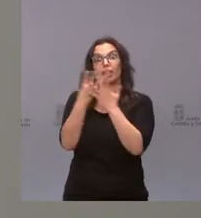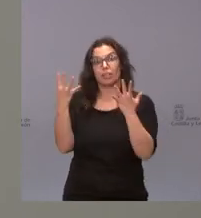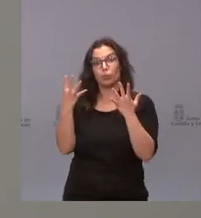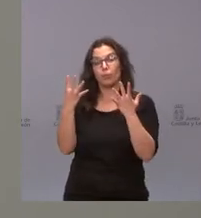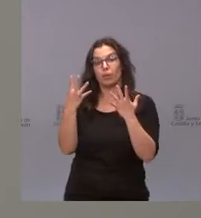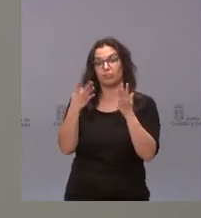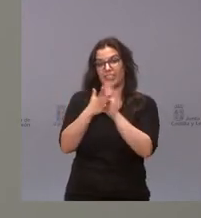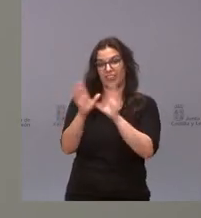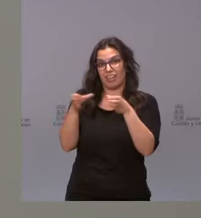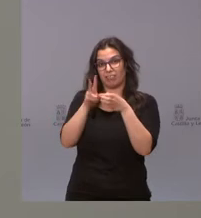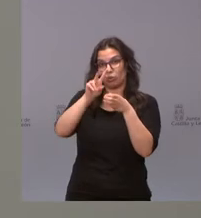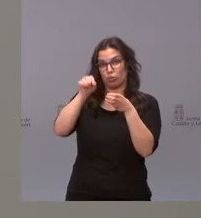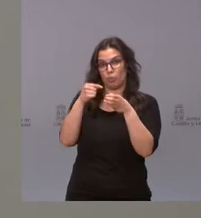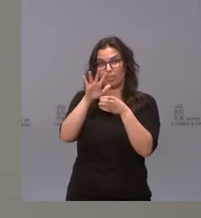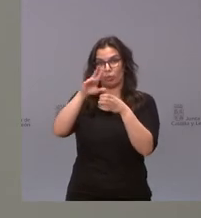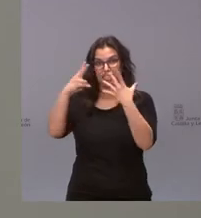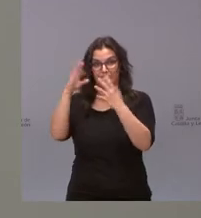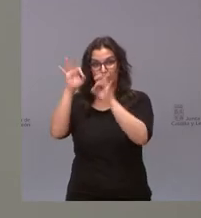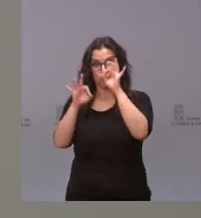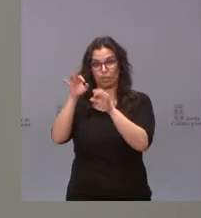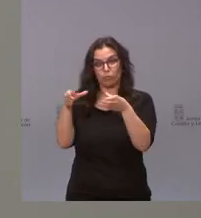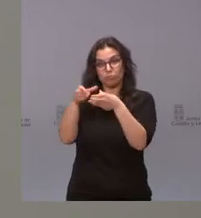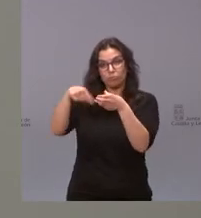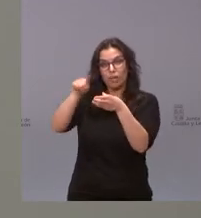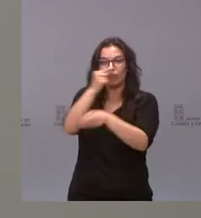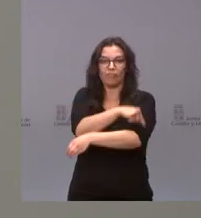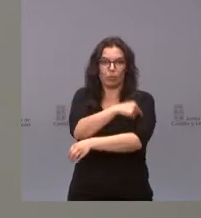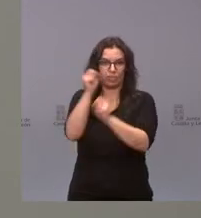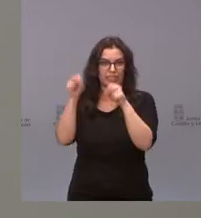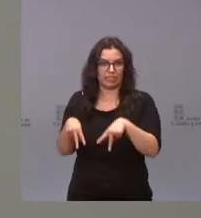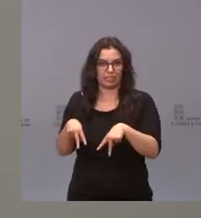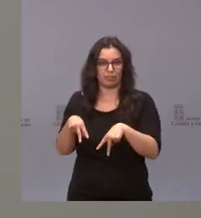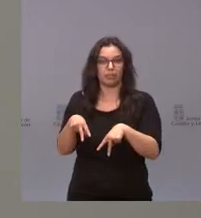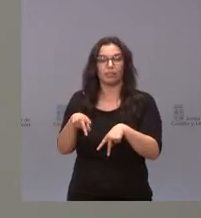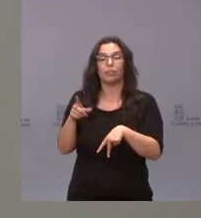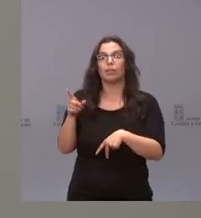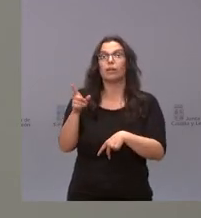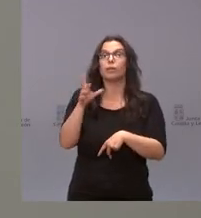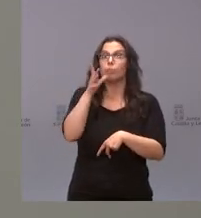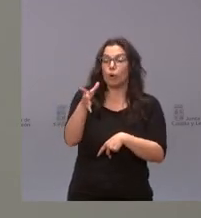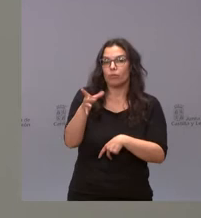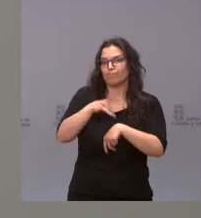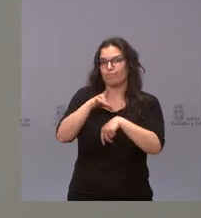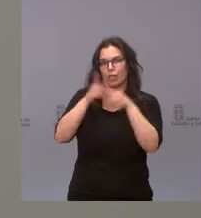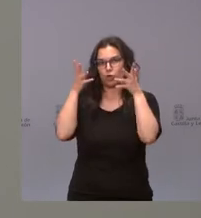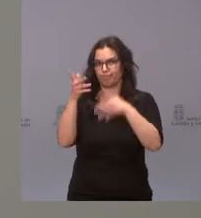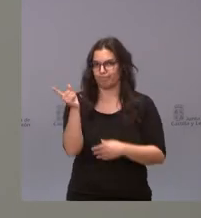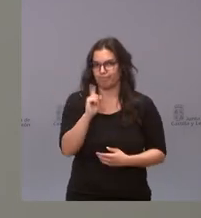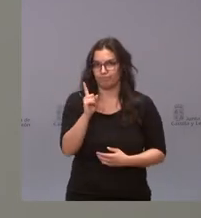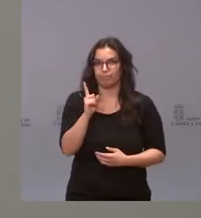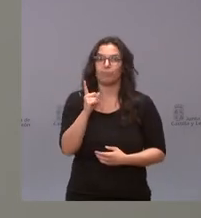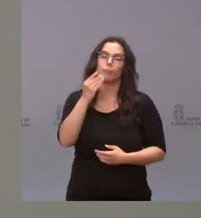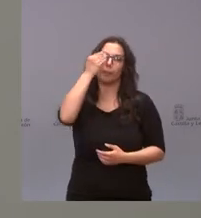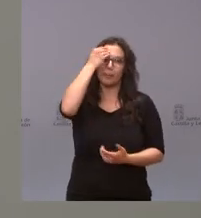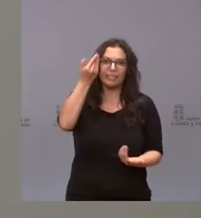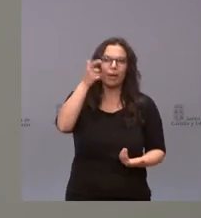2,57% que no se han vacunado. Bien por causas médicas, hay que entender que son